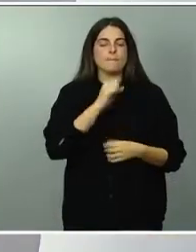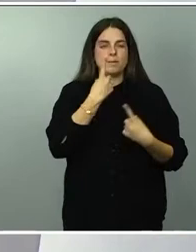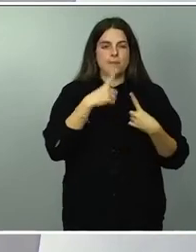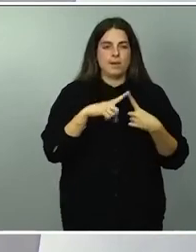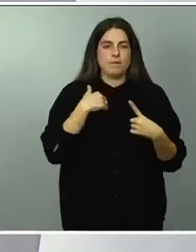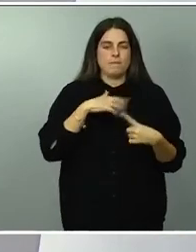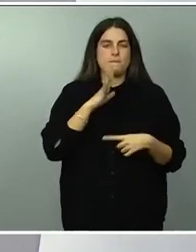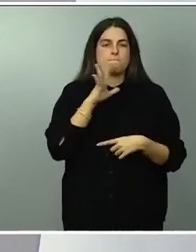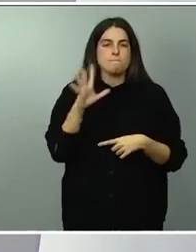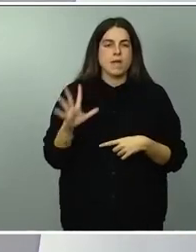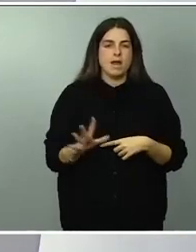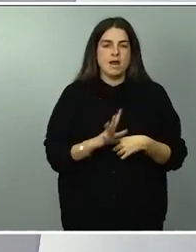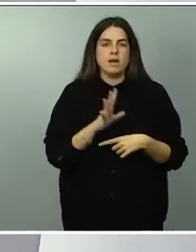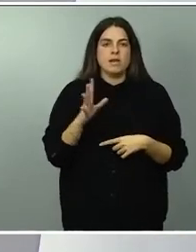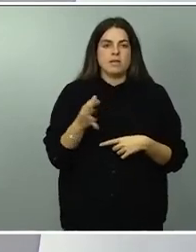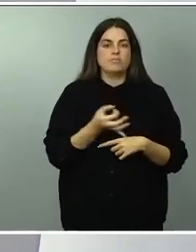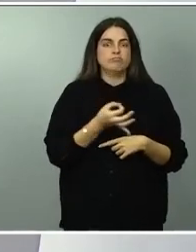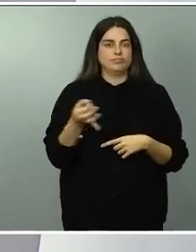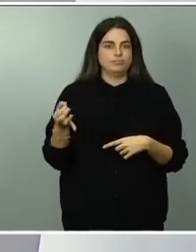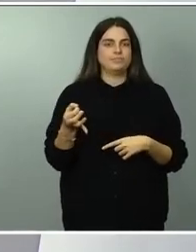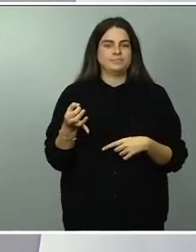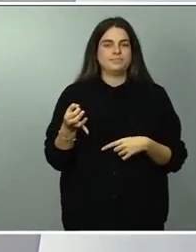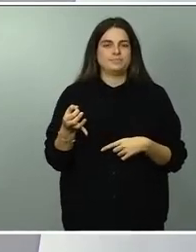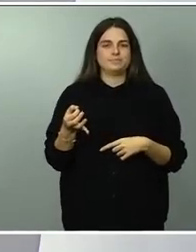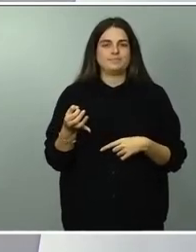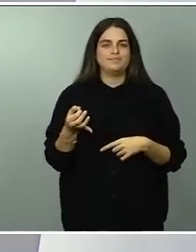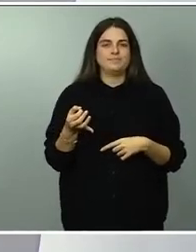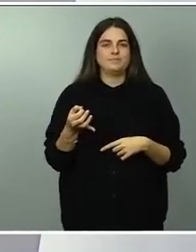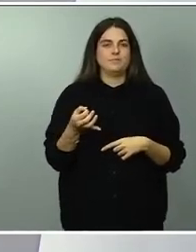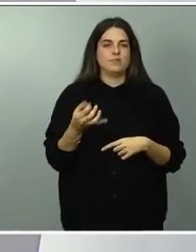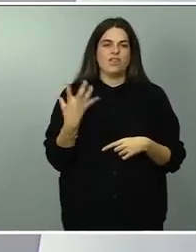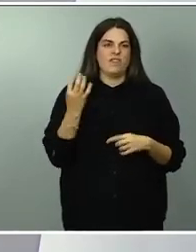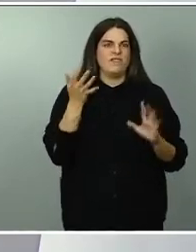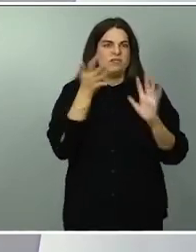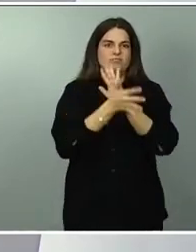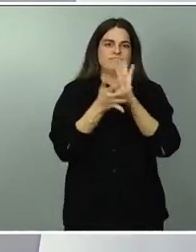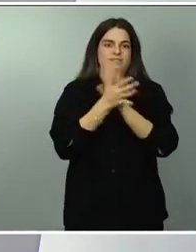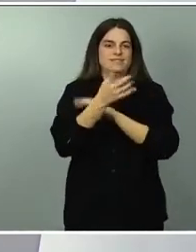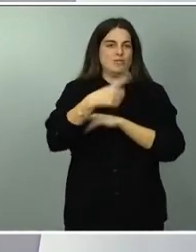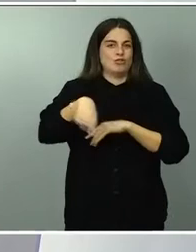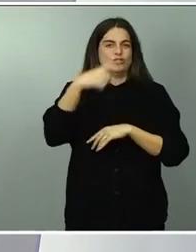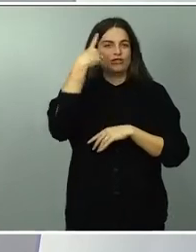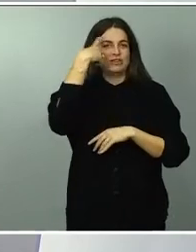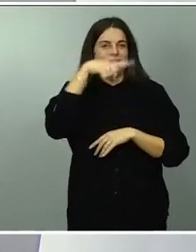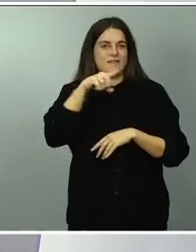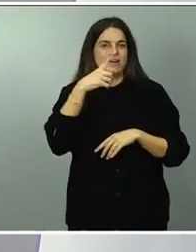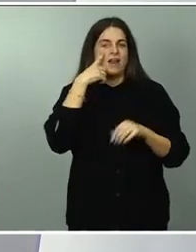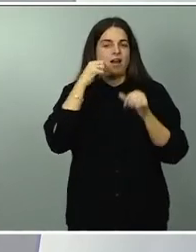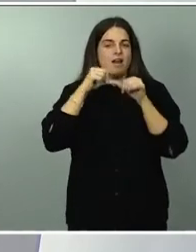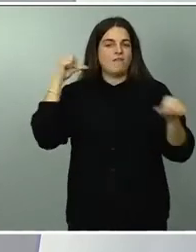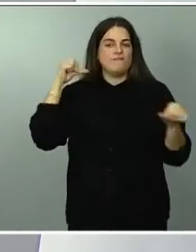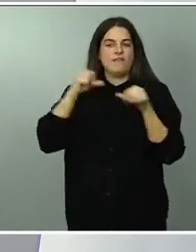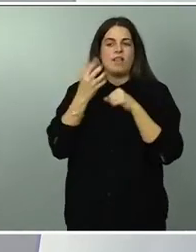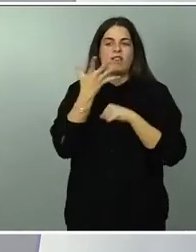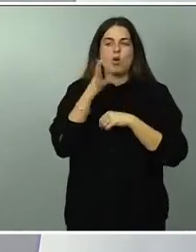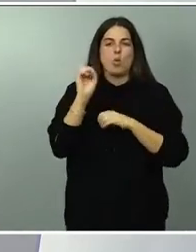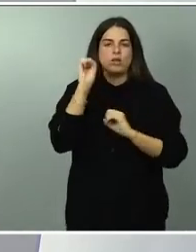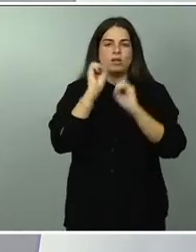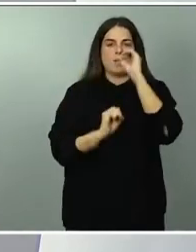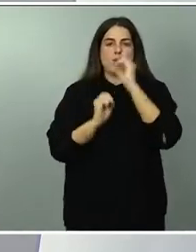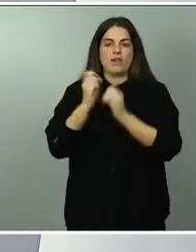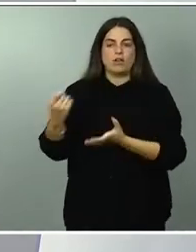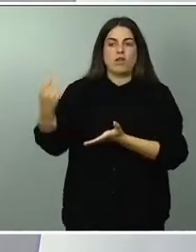oportuno el poner en vuestro conocimiento el cómo se ha comportado este 50% del pago anticipado